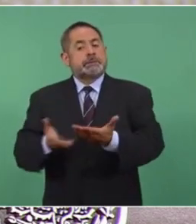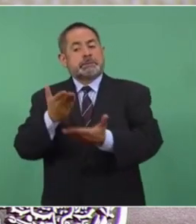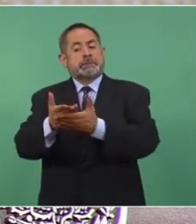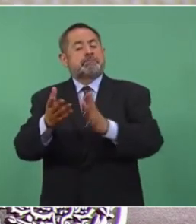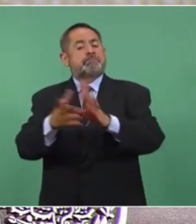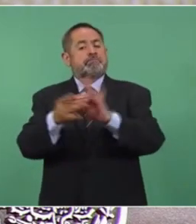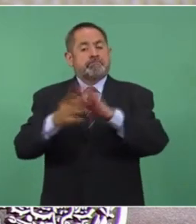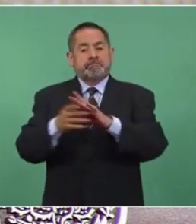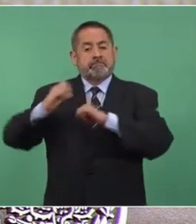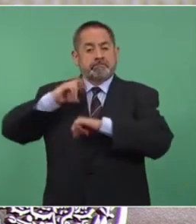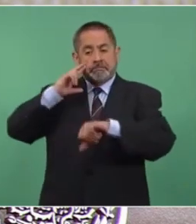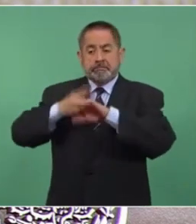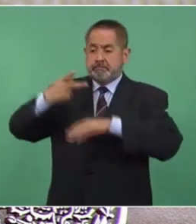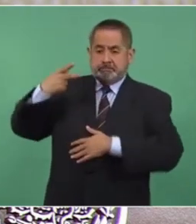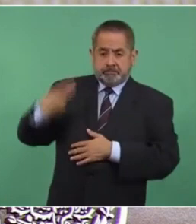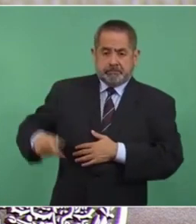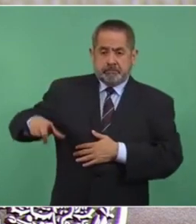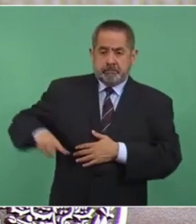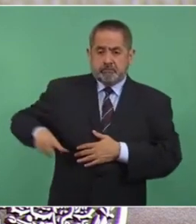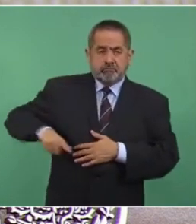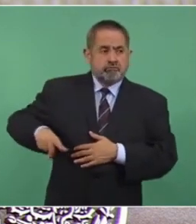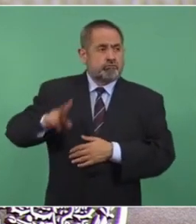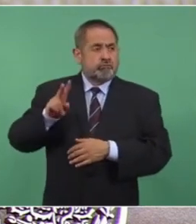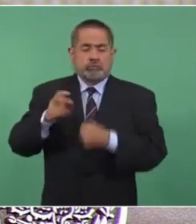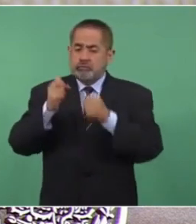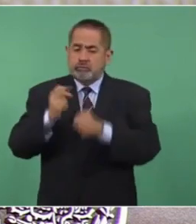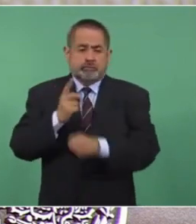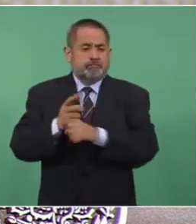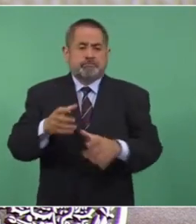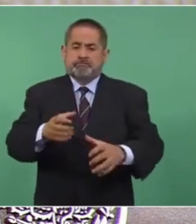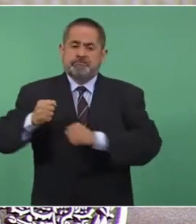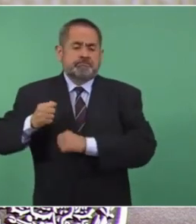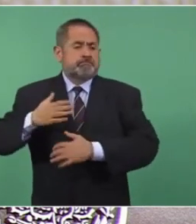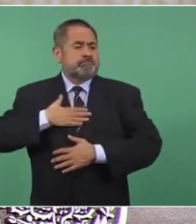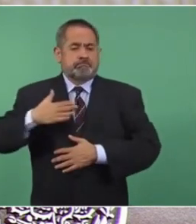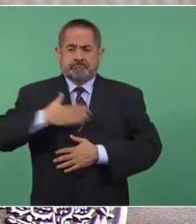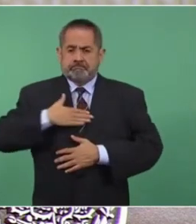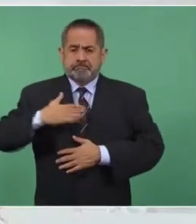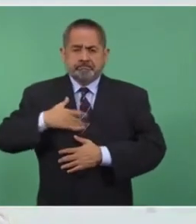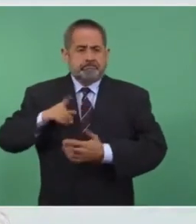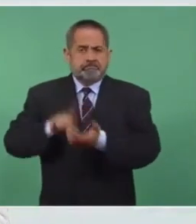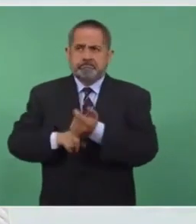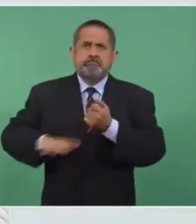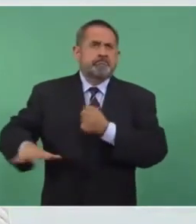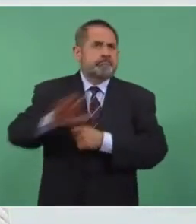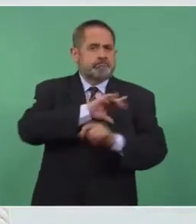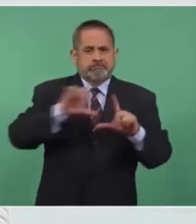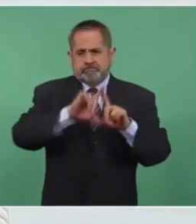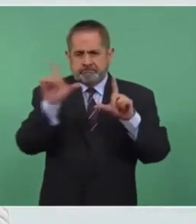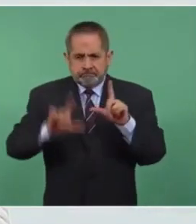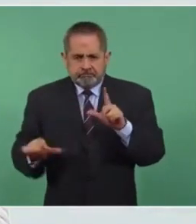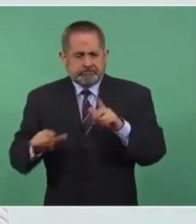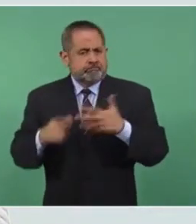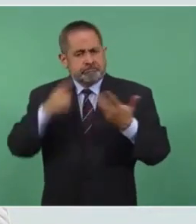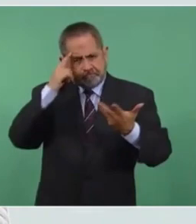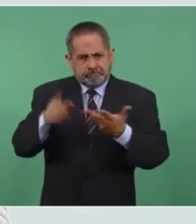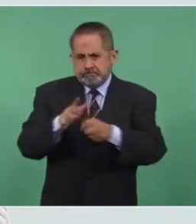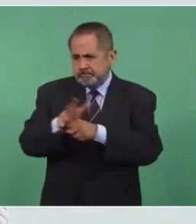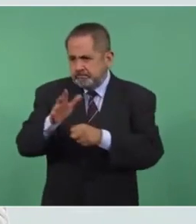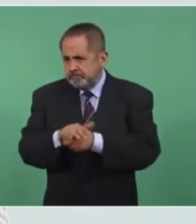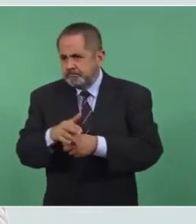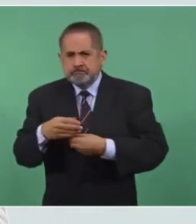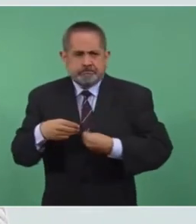la seguridad y autosuficiencia energética de la nación y el abastecimiento